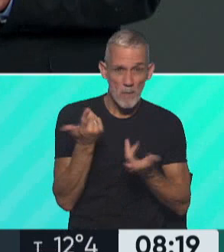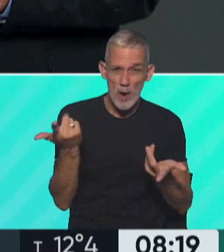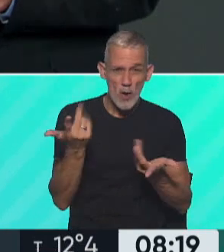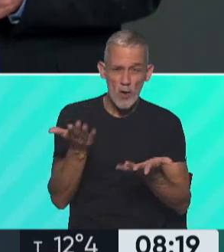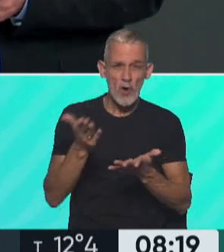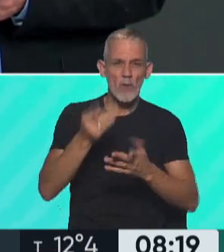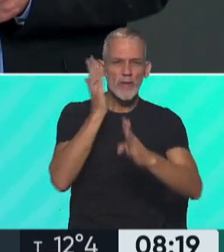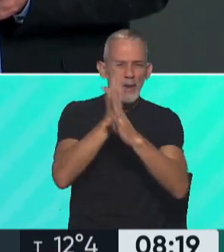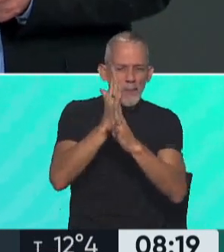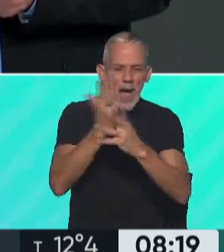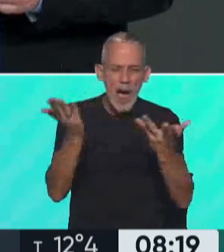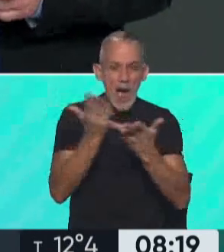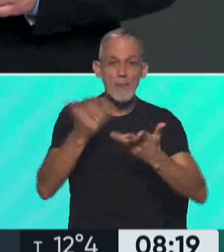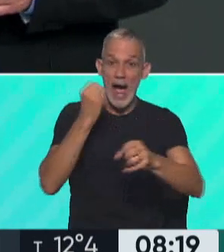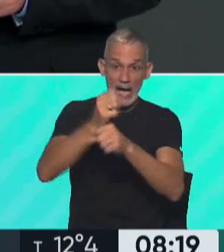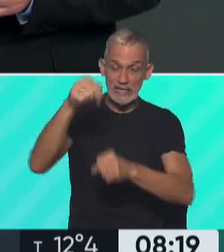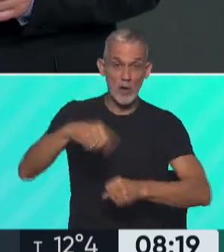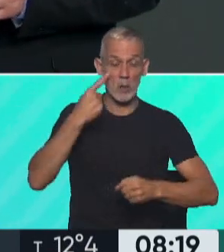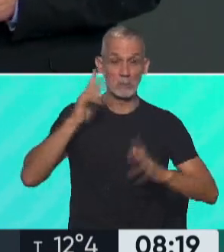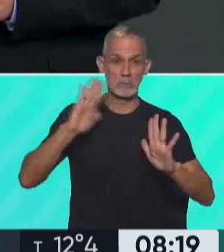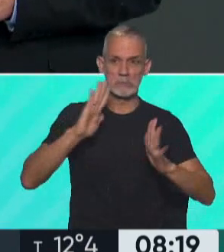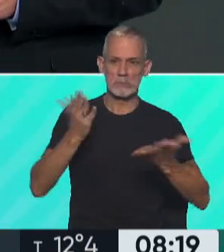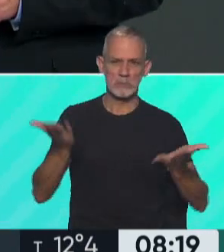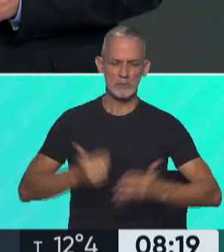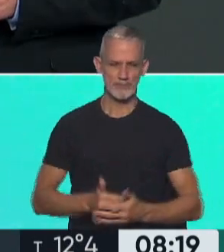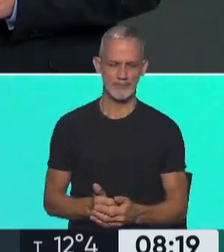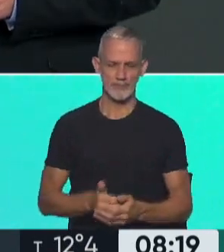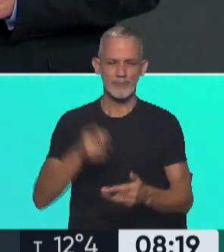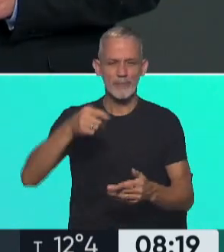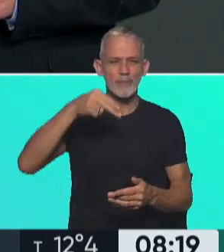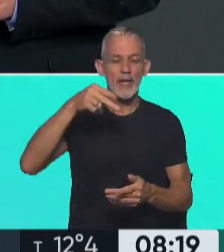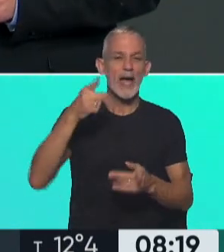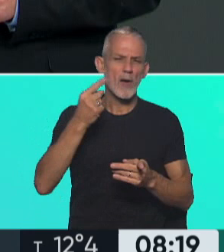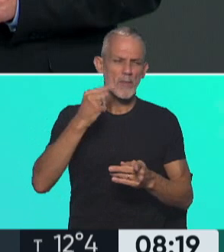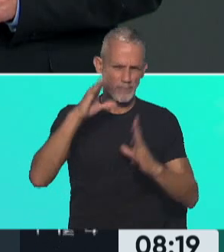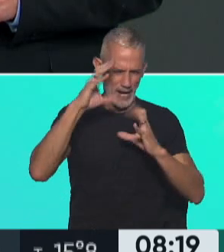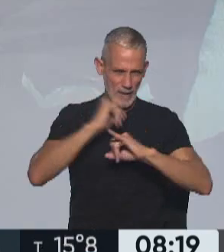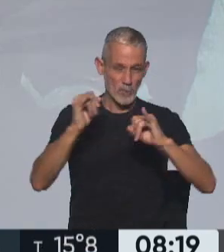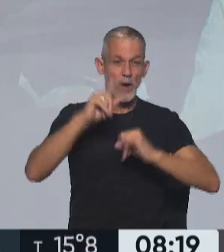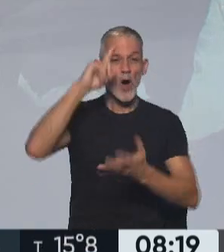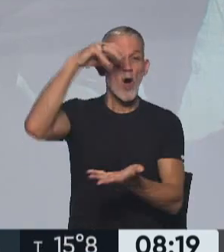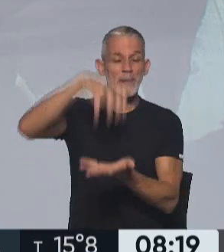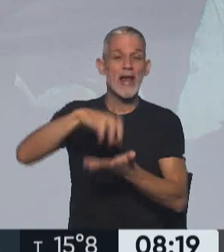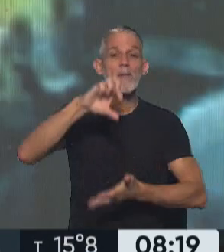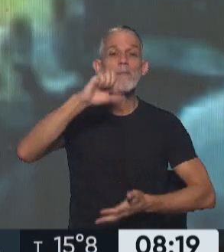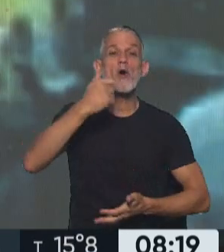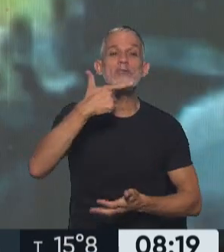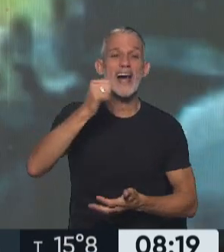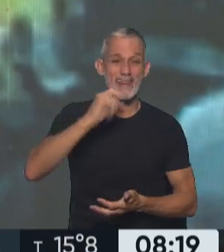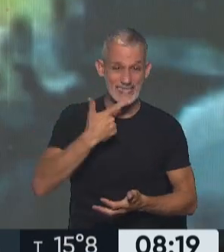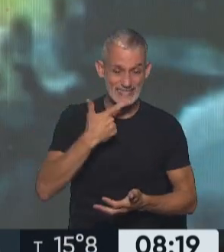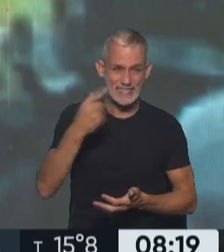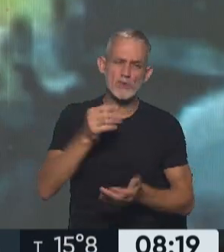nuevo episodio que hasta ahora no se conocía, por lo menos no en esta dimensión. Néstor, vamos a recordar algo. En el Hospital Posadas hubo